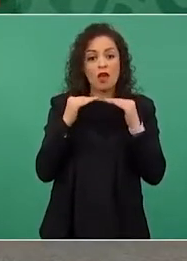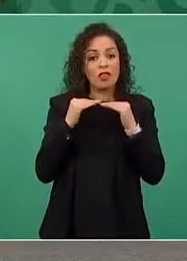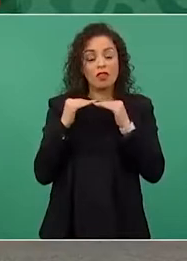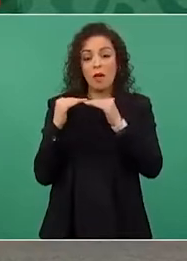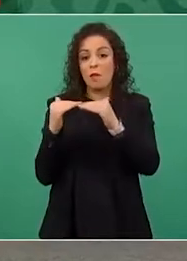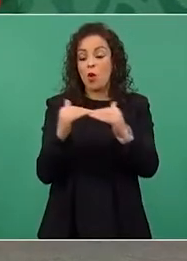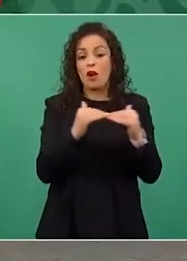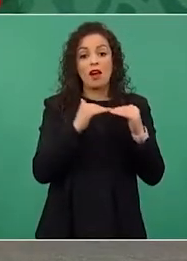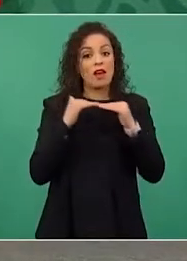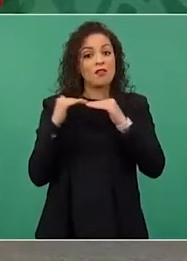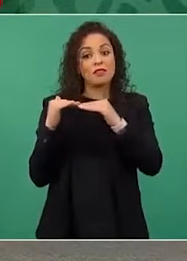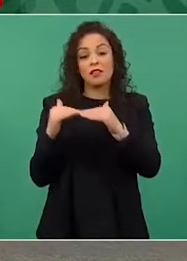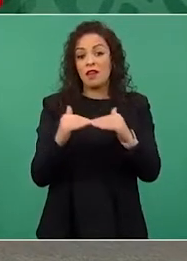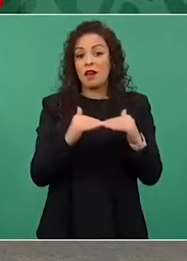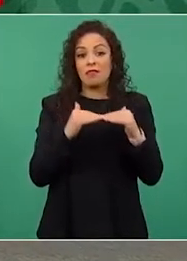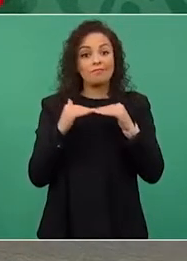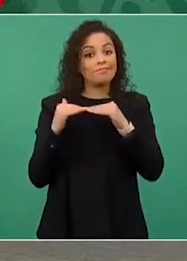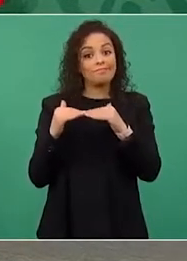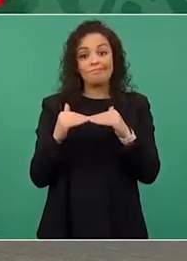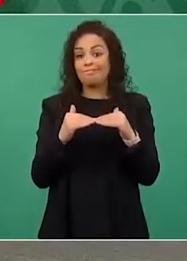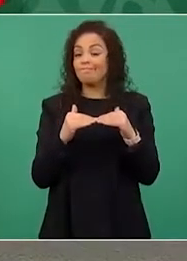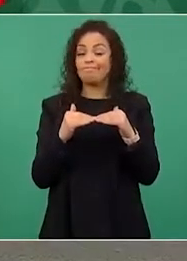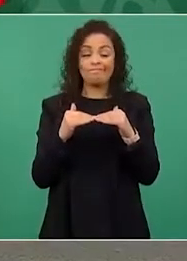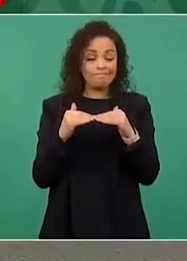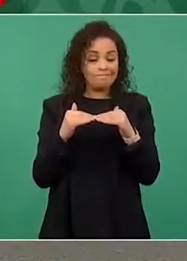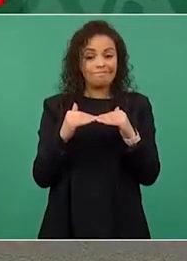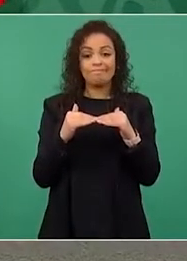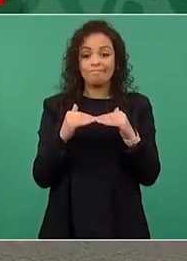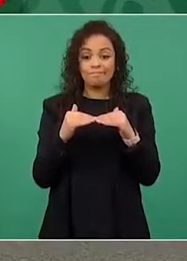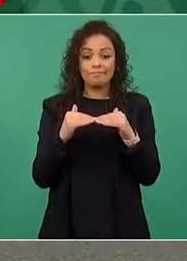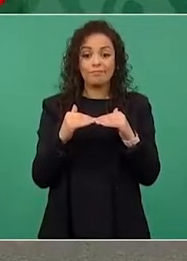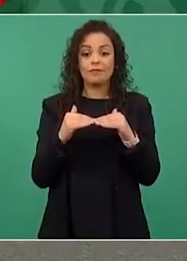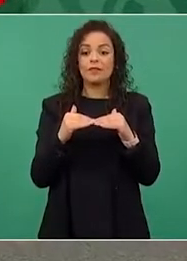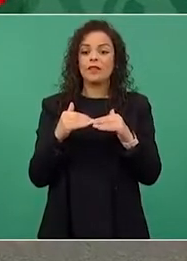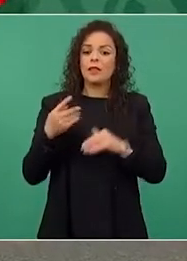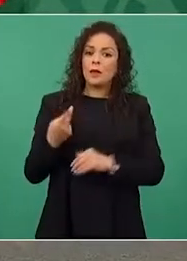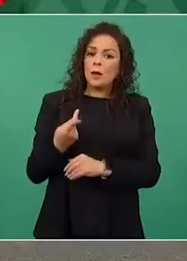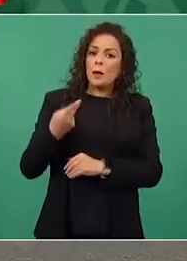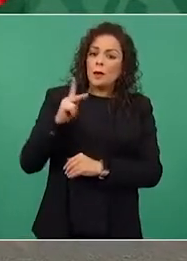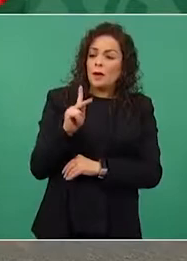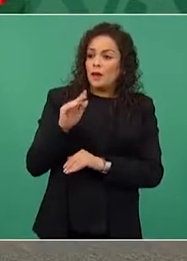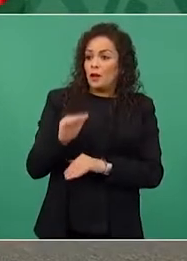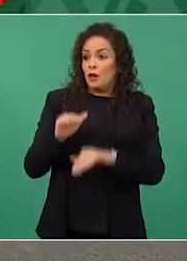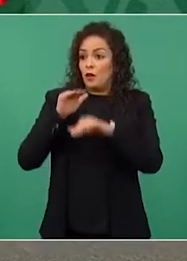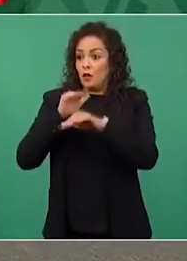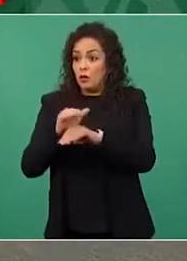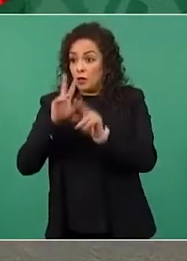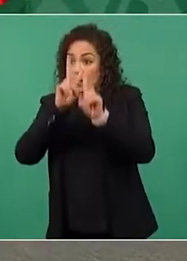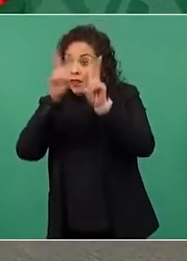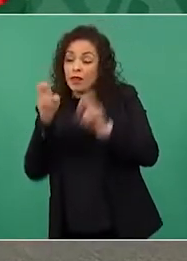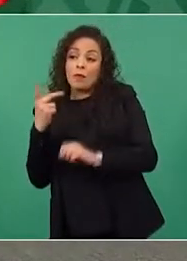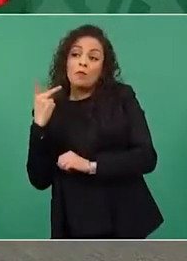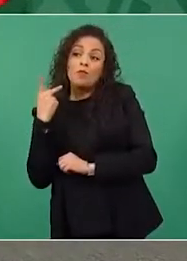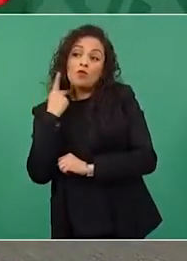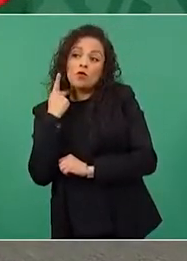pero en política hay que saber rectificar,